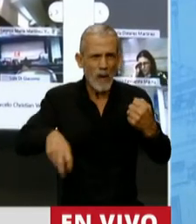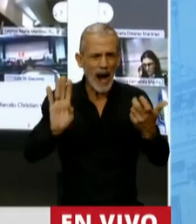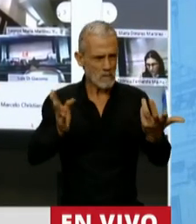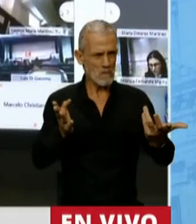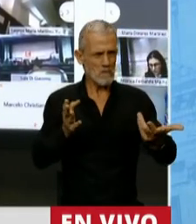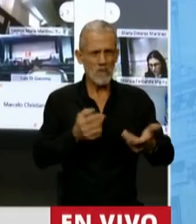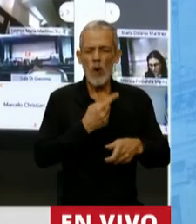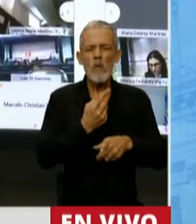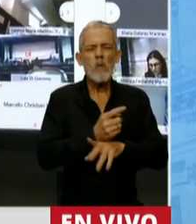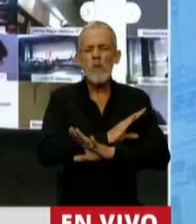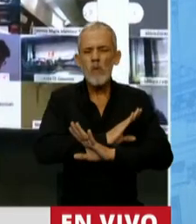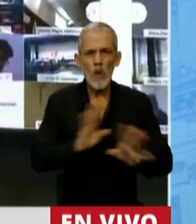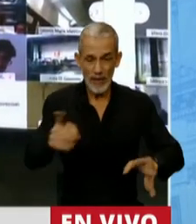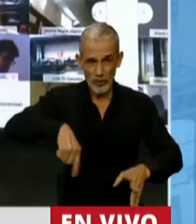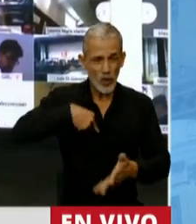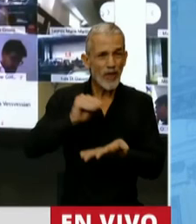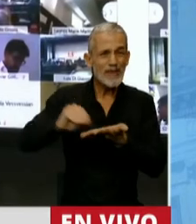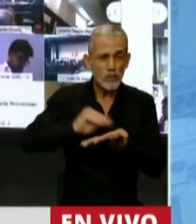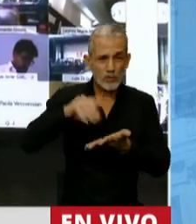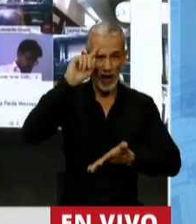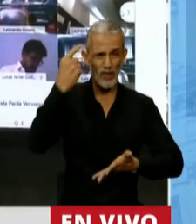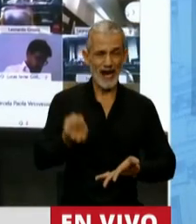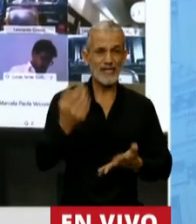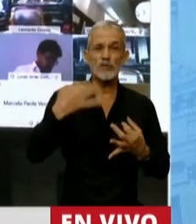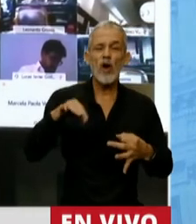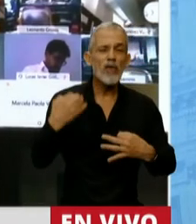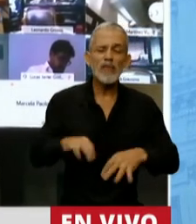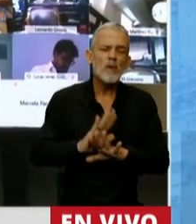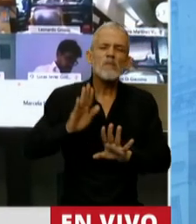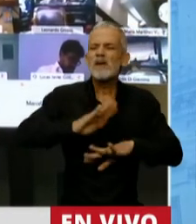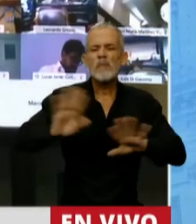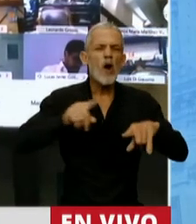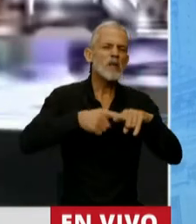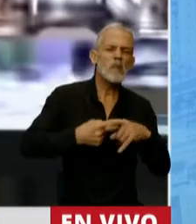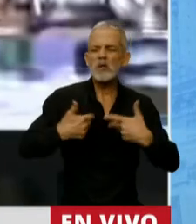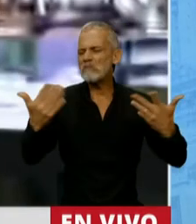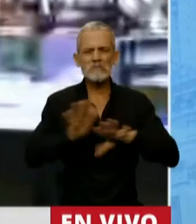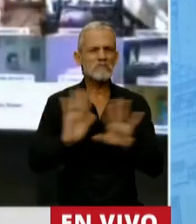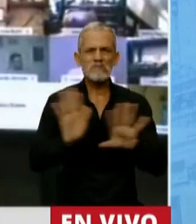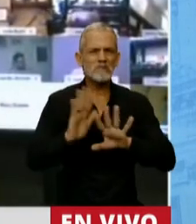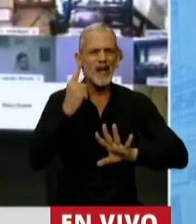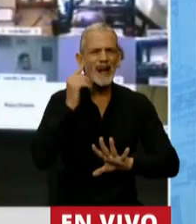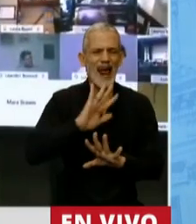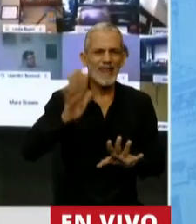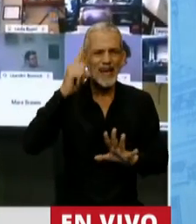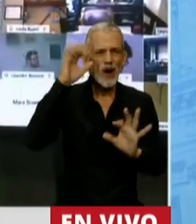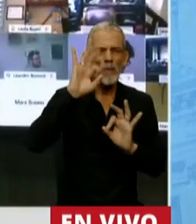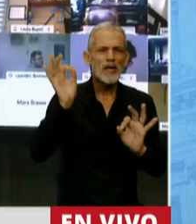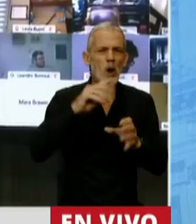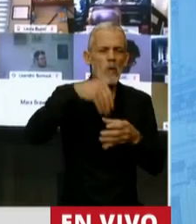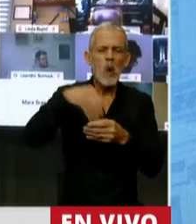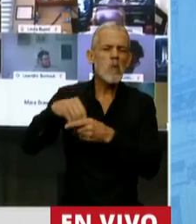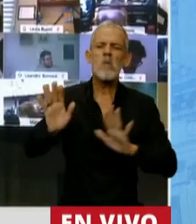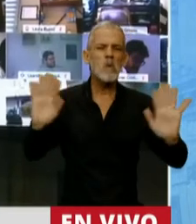una cosa indefendible que nosotros, como diputados de la Nación, independientemente del rol que nos toca y de nuestra pertenencia